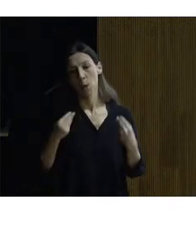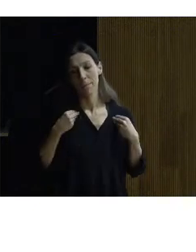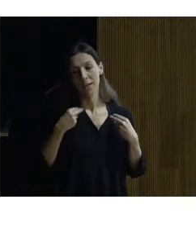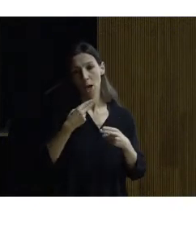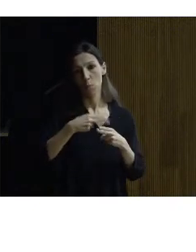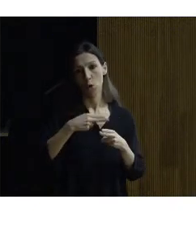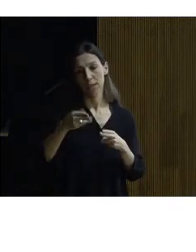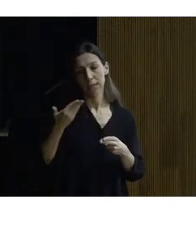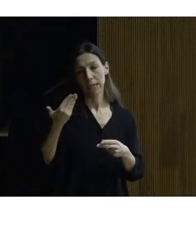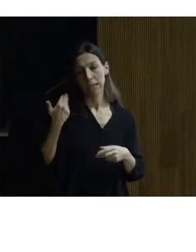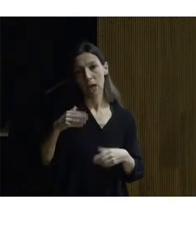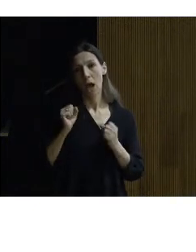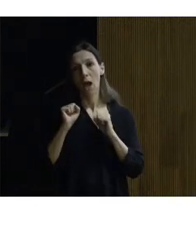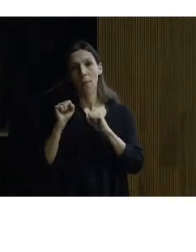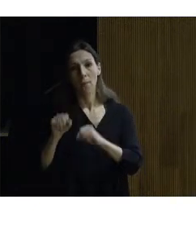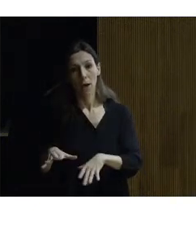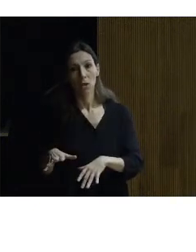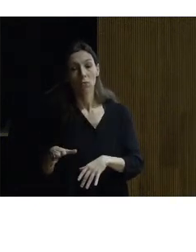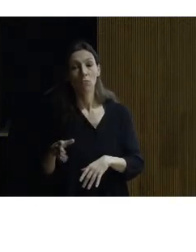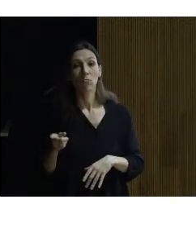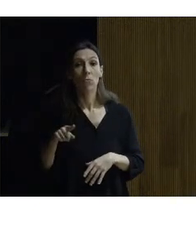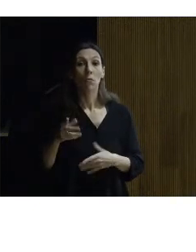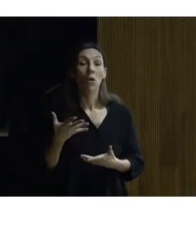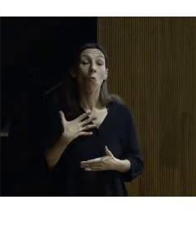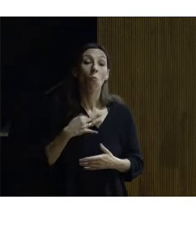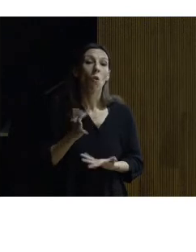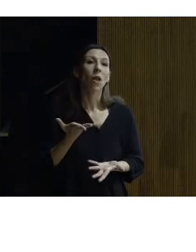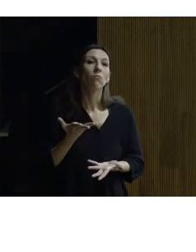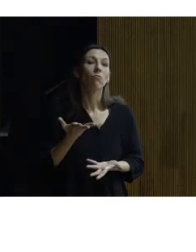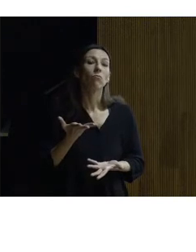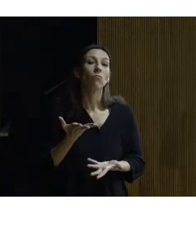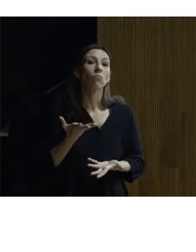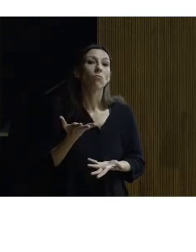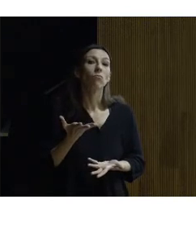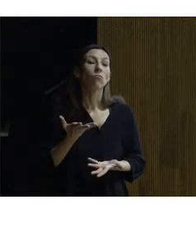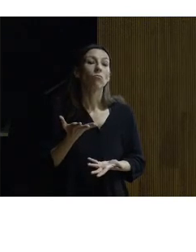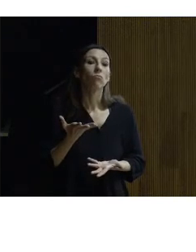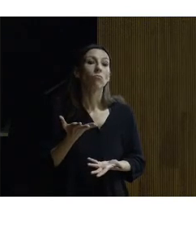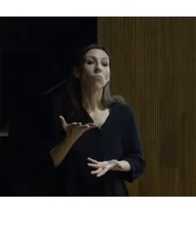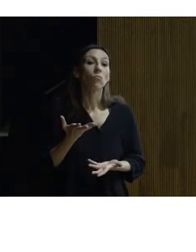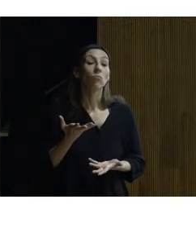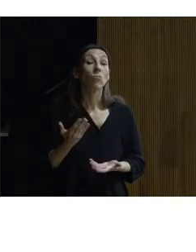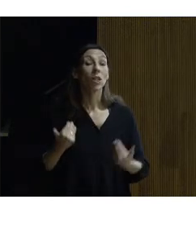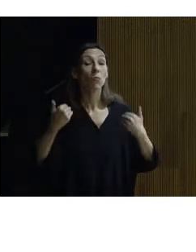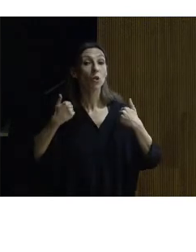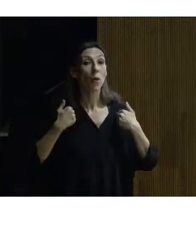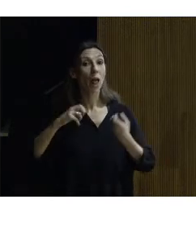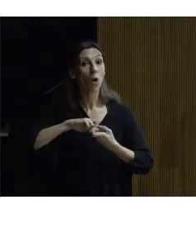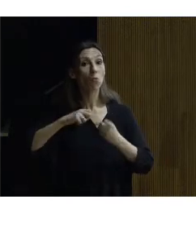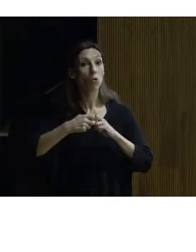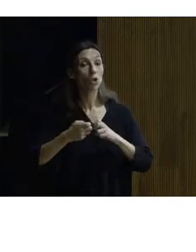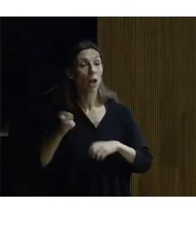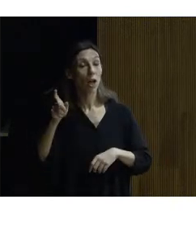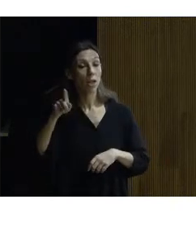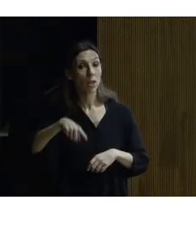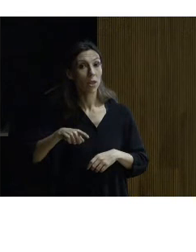e incluso pues de la corte de Bruselas y del ejercicio de su cargo de